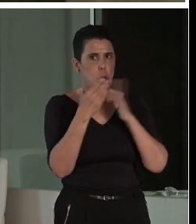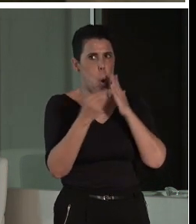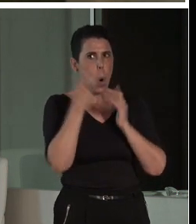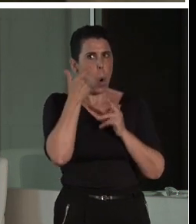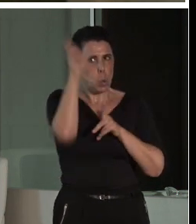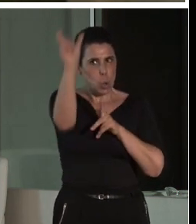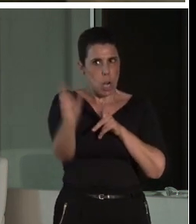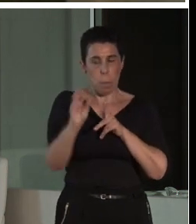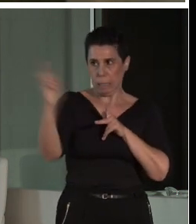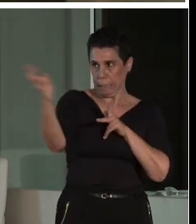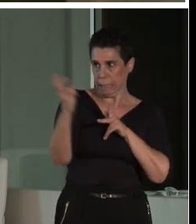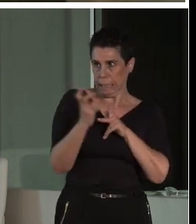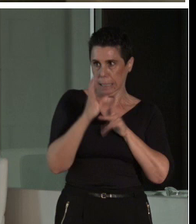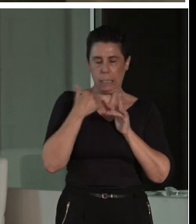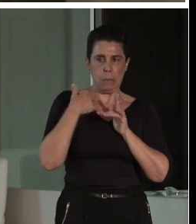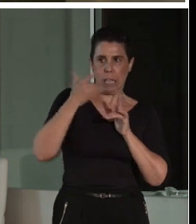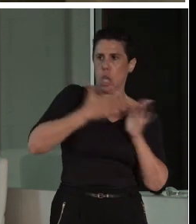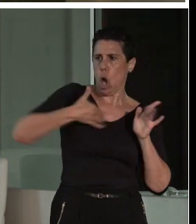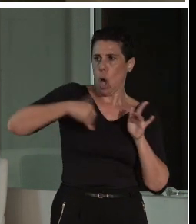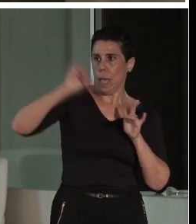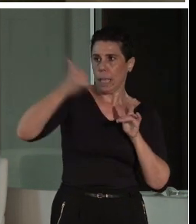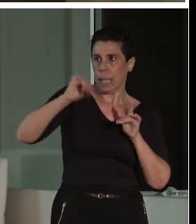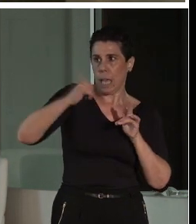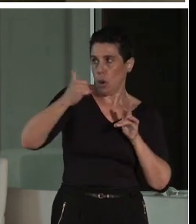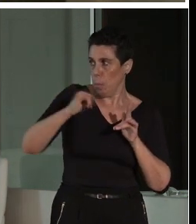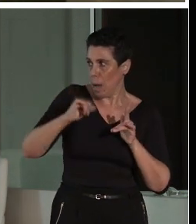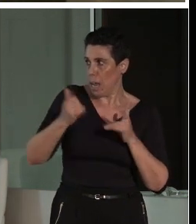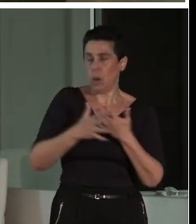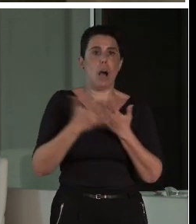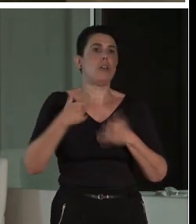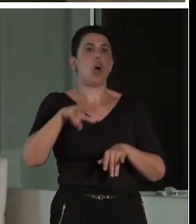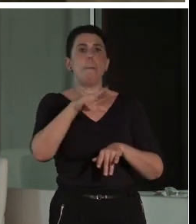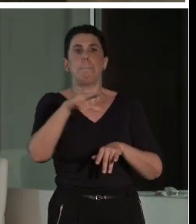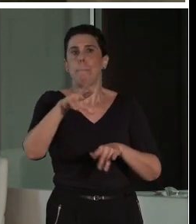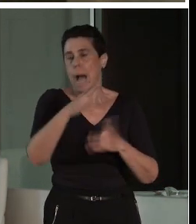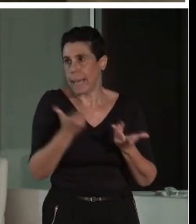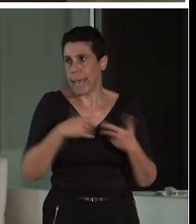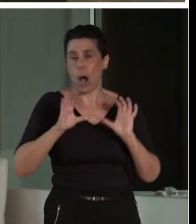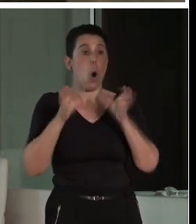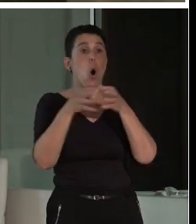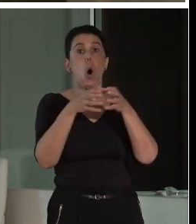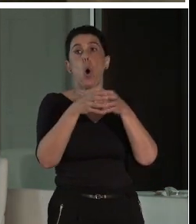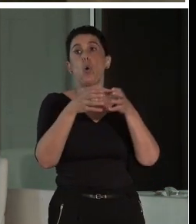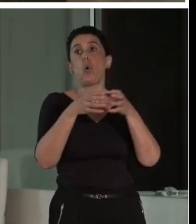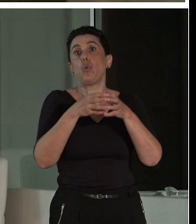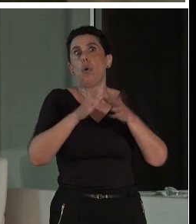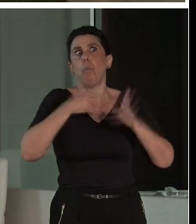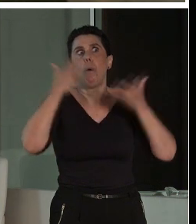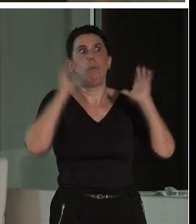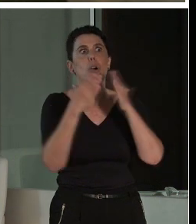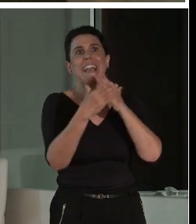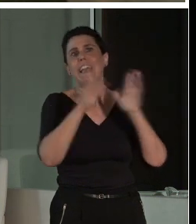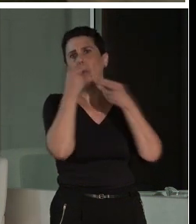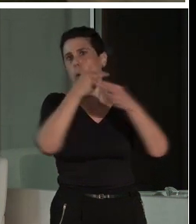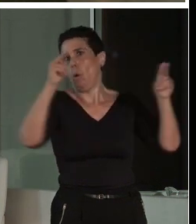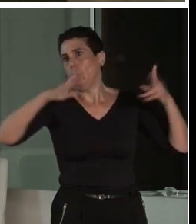Por supuesto, claro, hacemos, no pueden, si son parejas, tienen que ser siempre parejas, si son grupos, porque los segmentos de público que hablaba Óscar esta